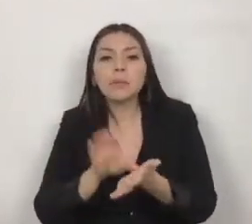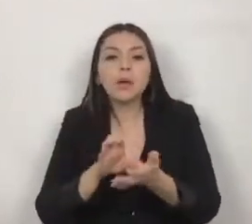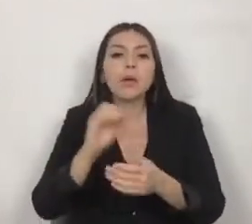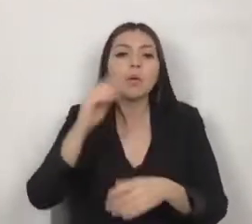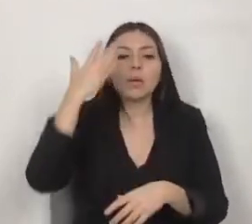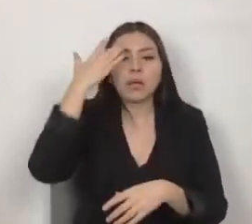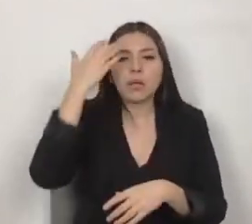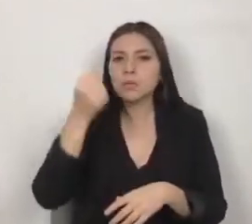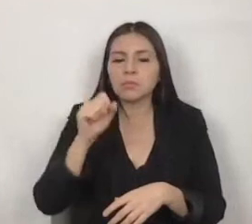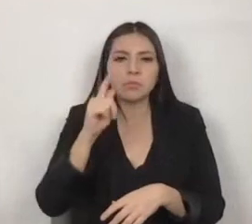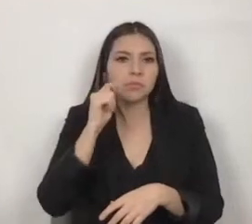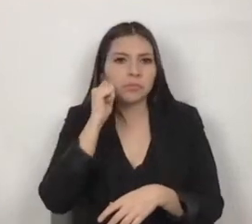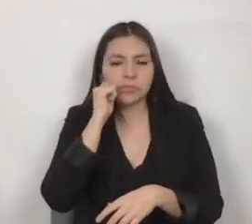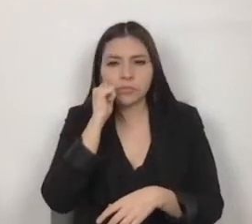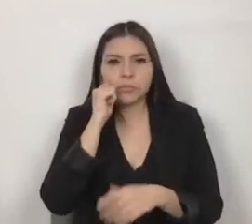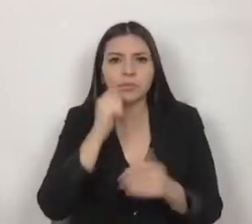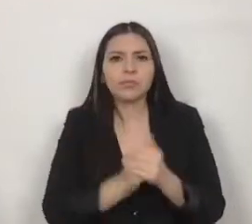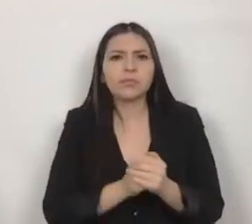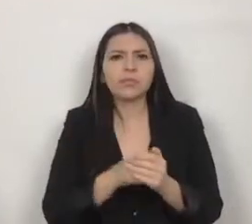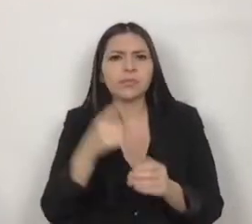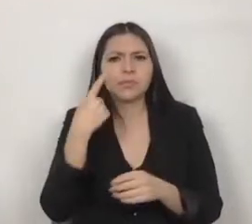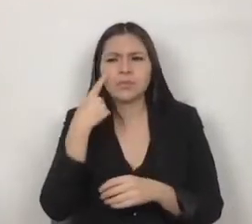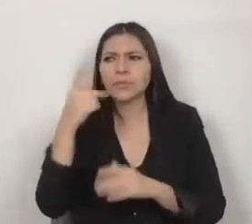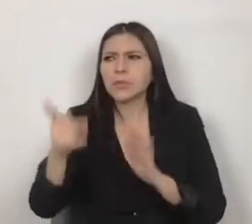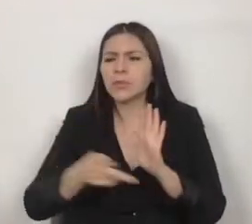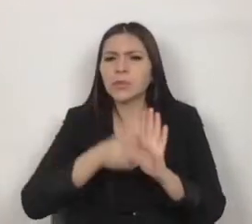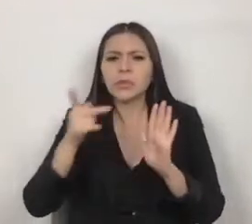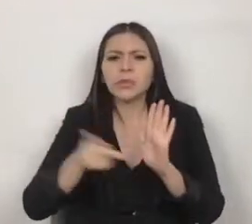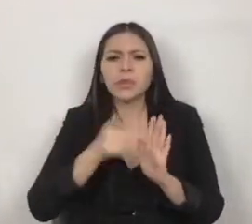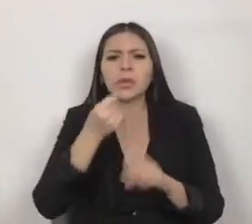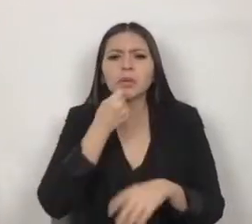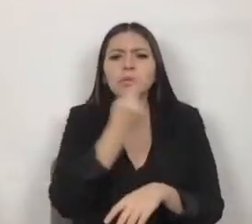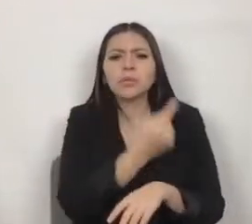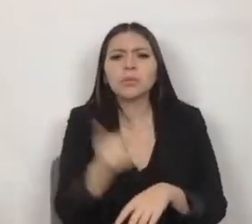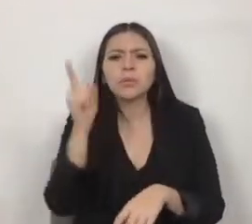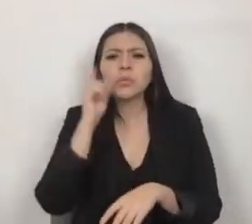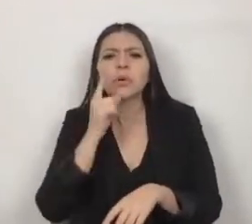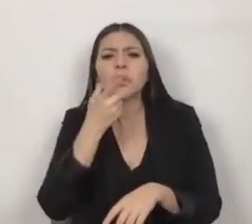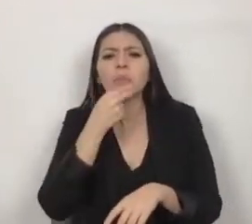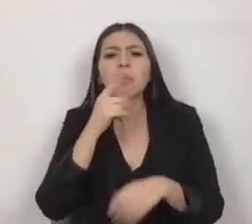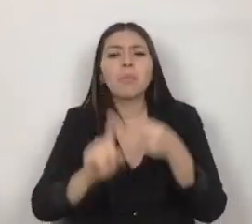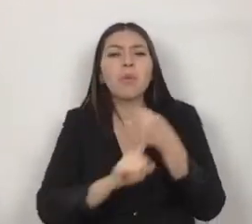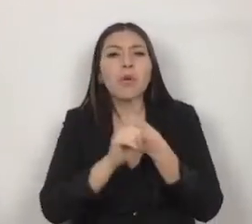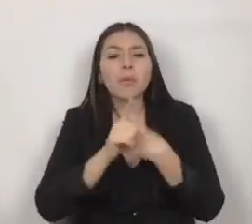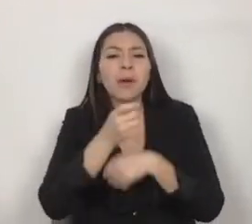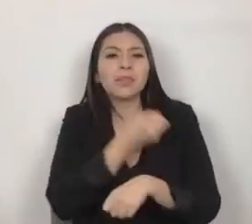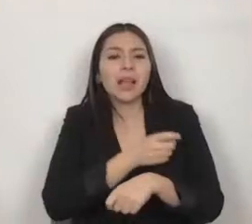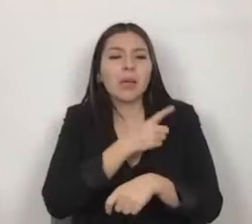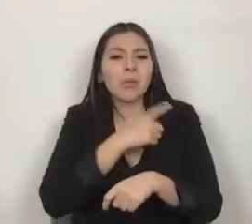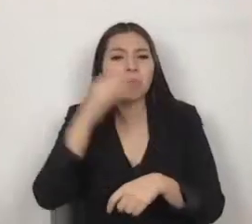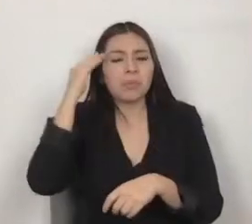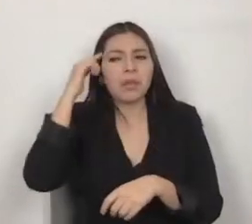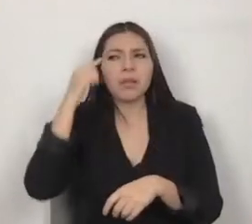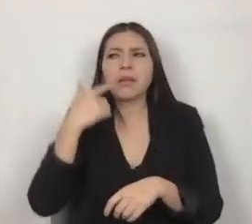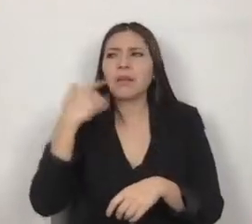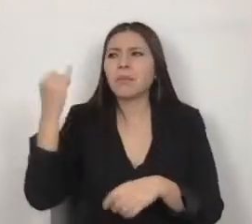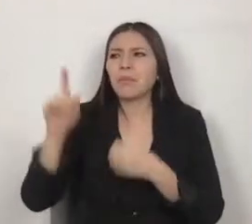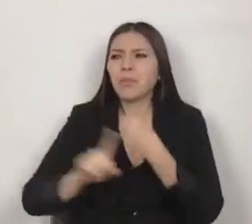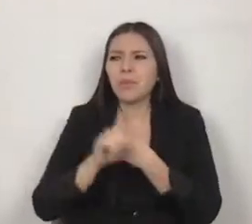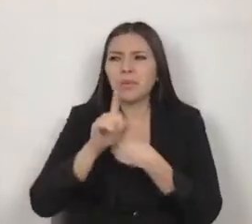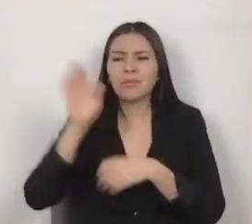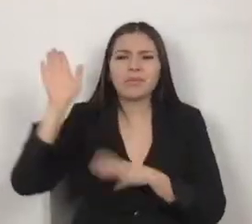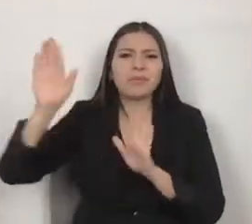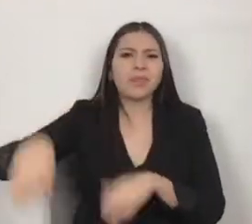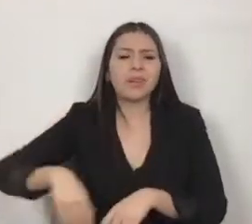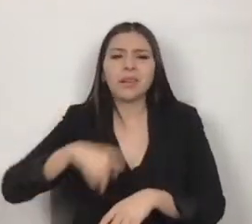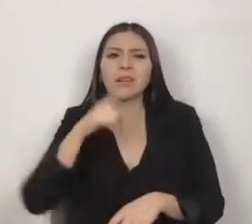hemos visto que se minimiza el problema de salud mental en las niñas y en los niños y se les considera por sus profesores como niños traviesos